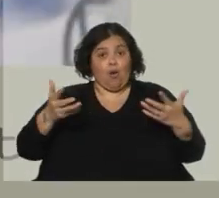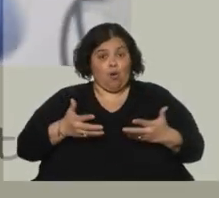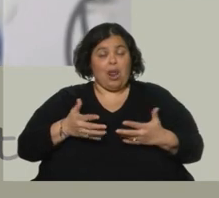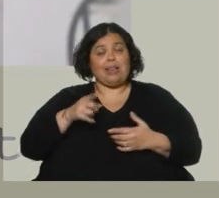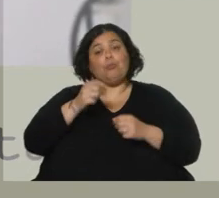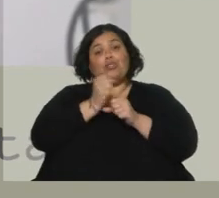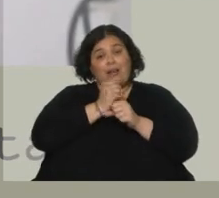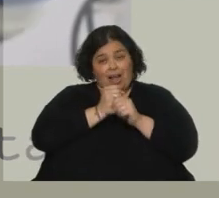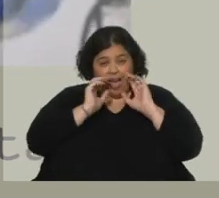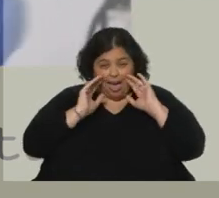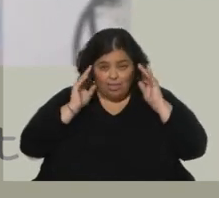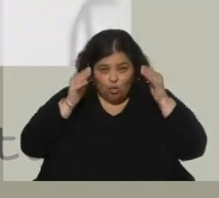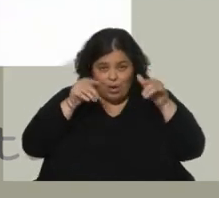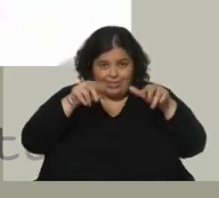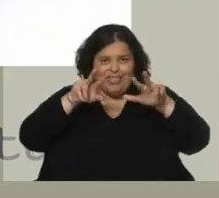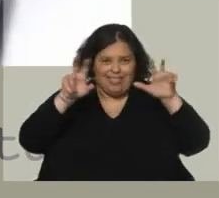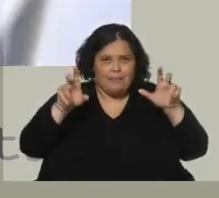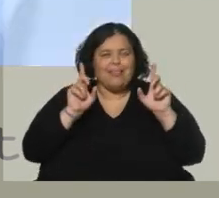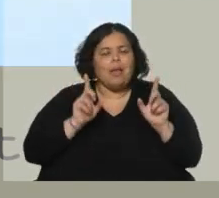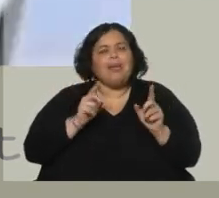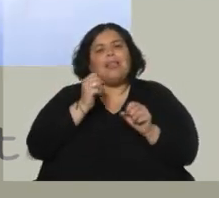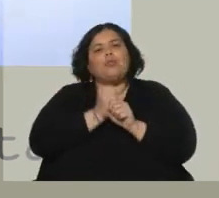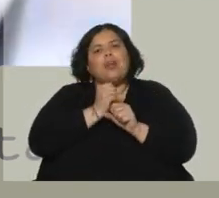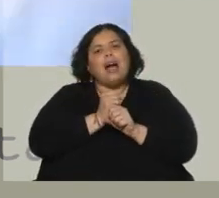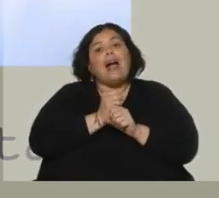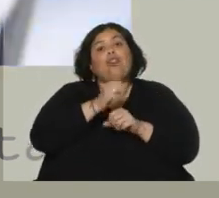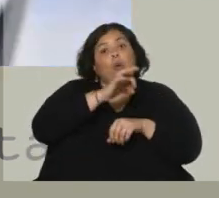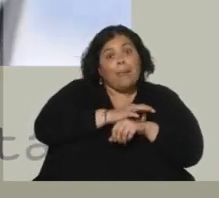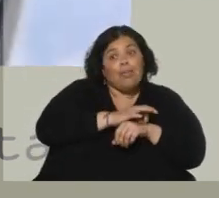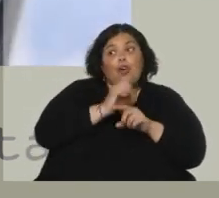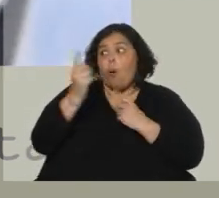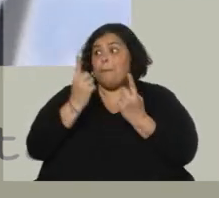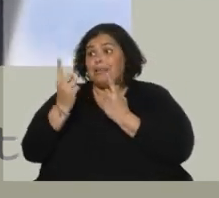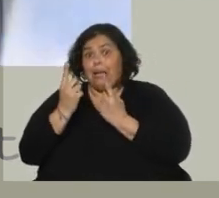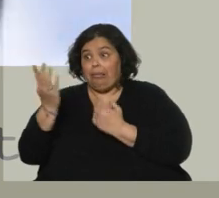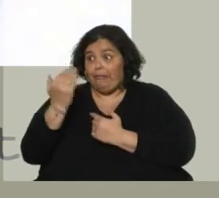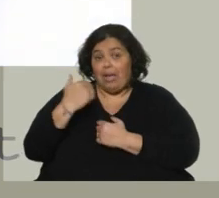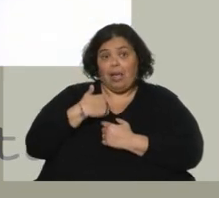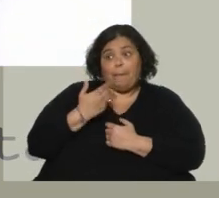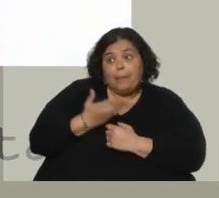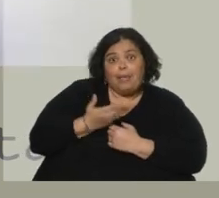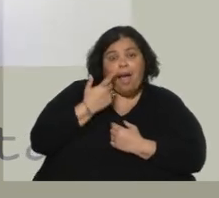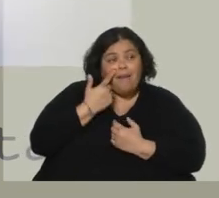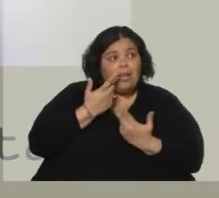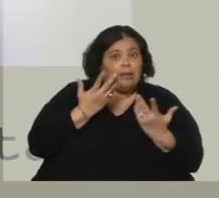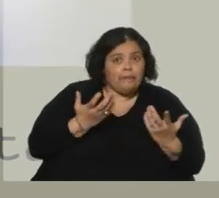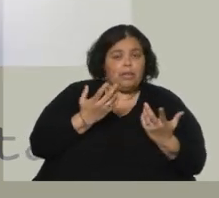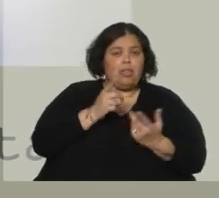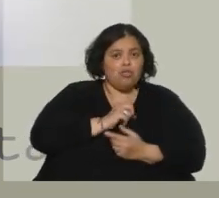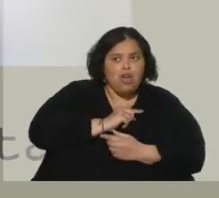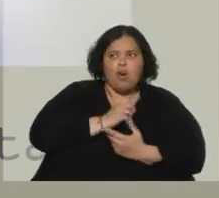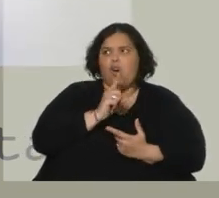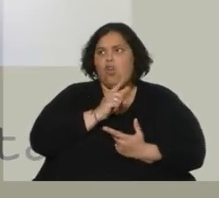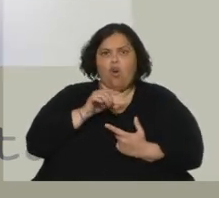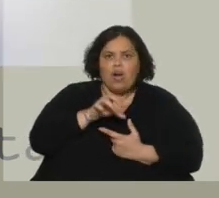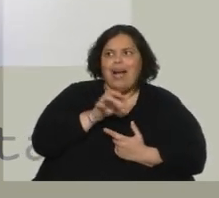trabajando en eso, también trabajando con médicos y pacientes que se nos acercan, buscando producto también y que, bueno, necesitamos también generar